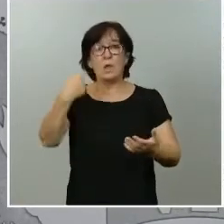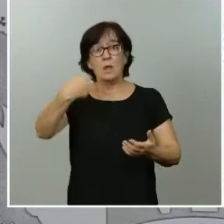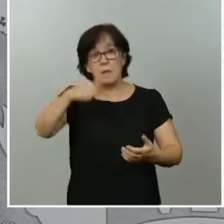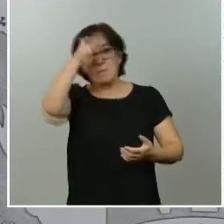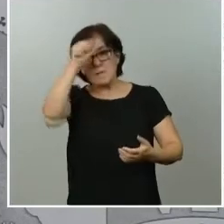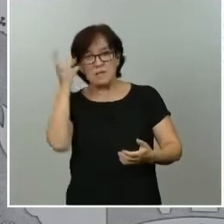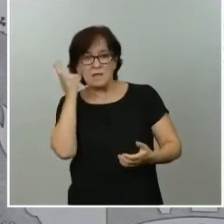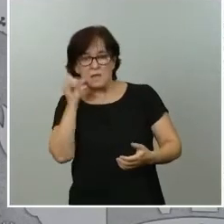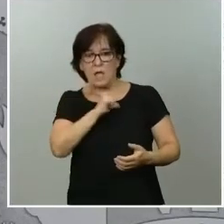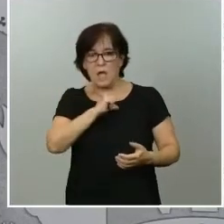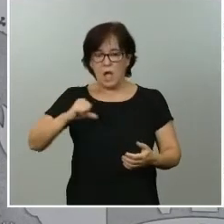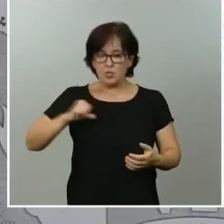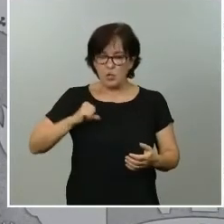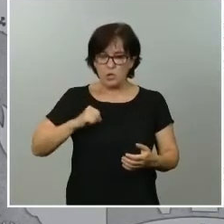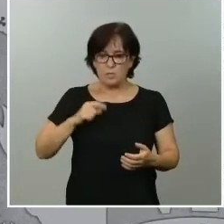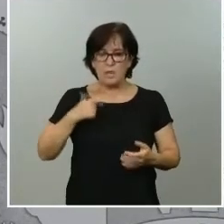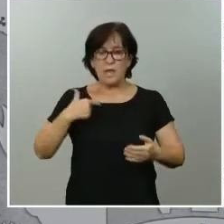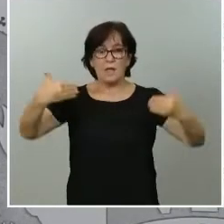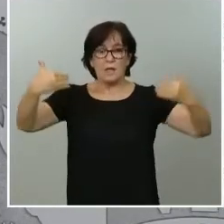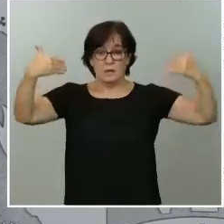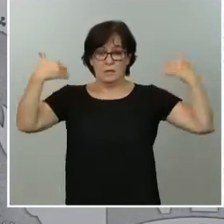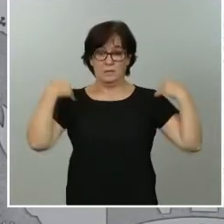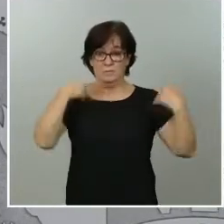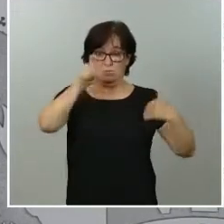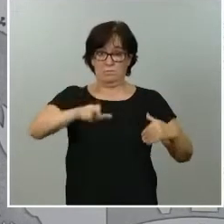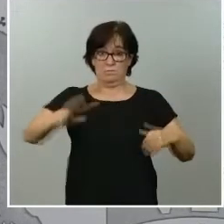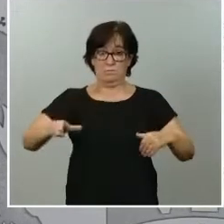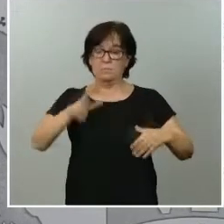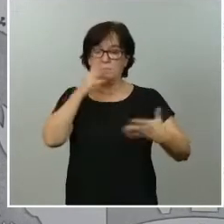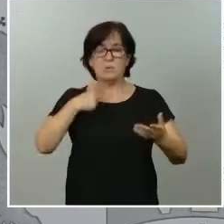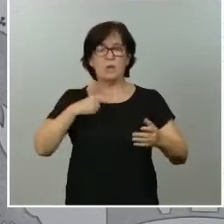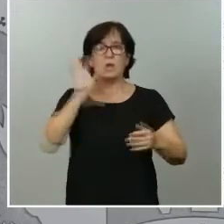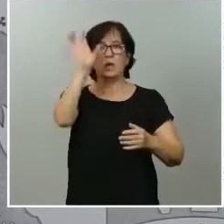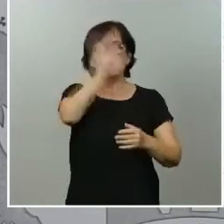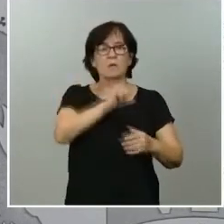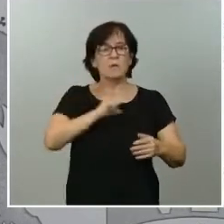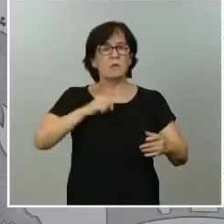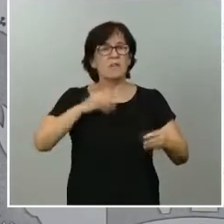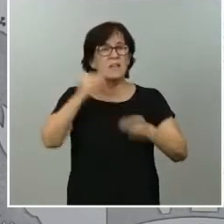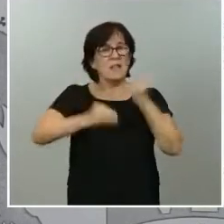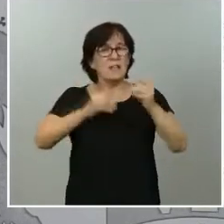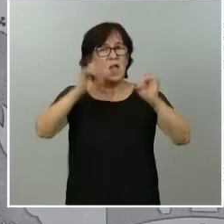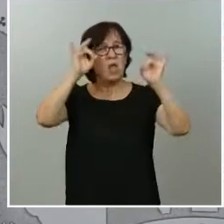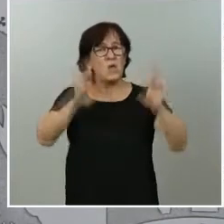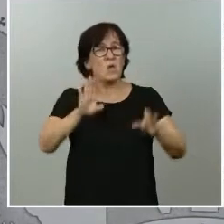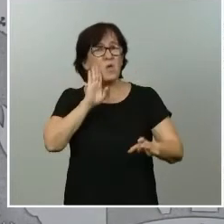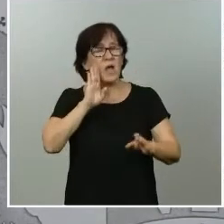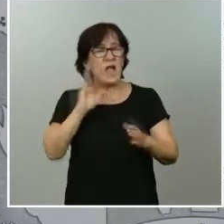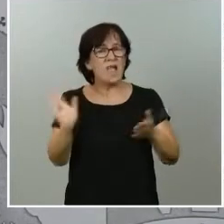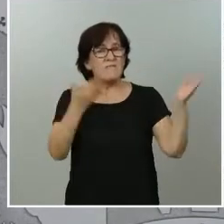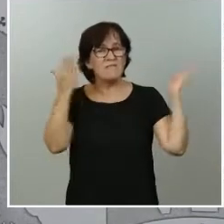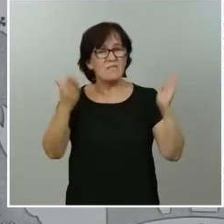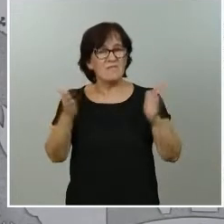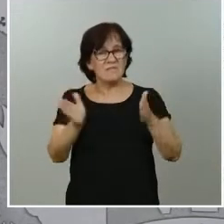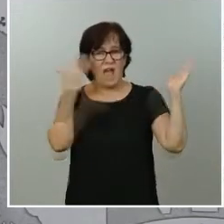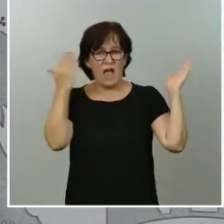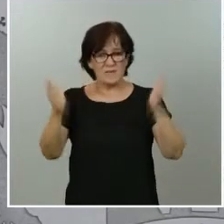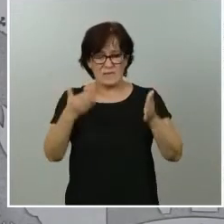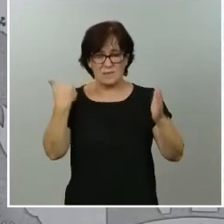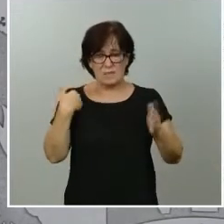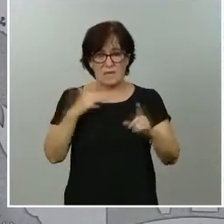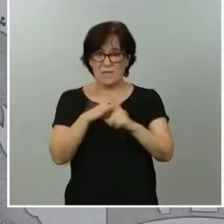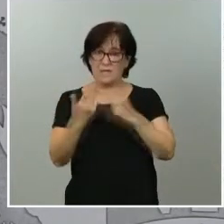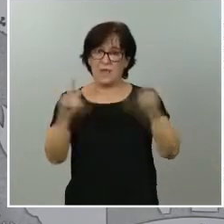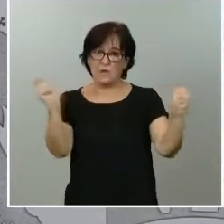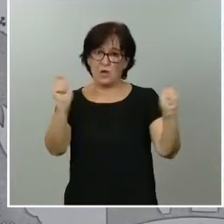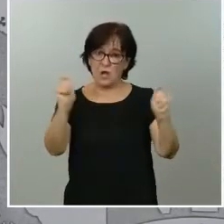la autoridad competente de cada comunidad autónoma recaerá en quien recayó en las últimas fases del estado de alarma y en las últimas fases de